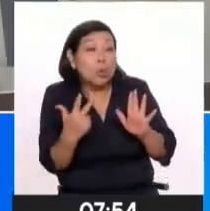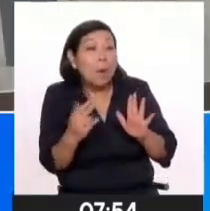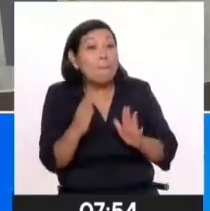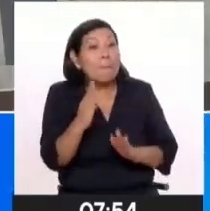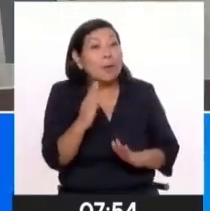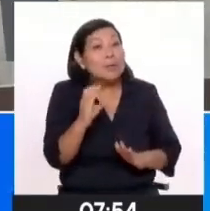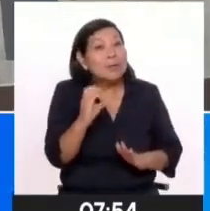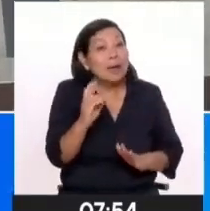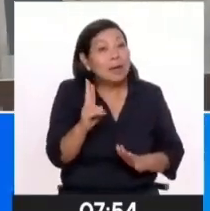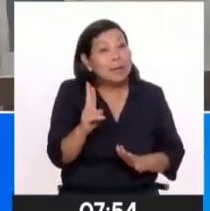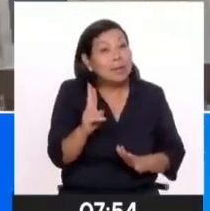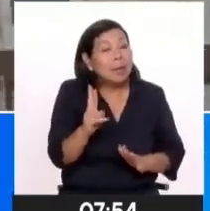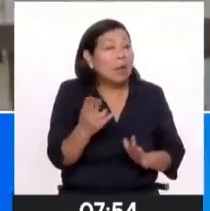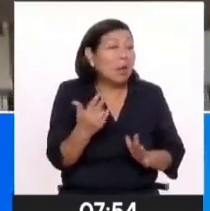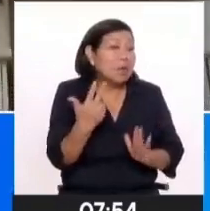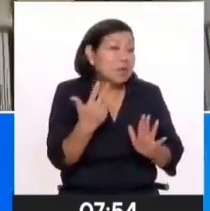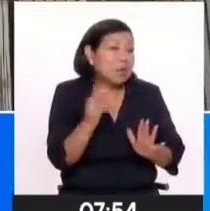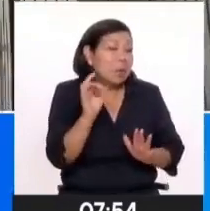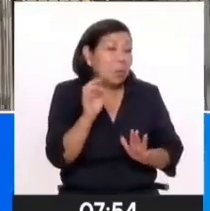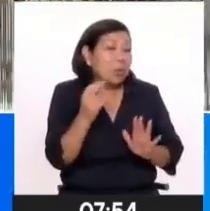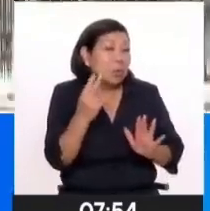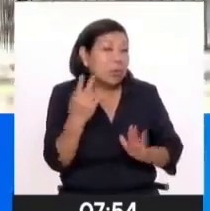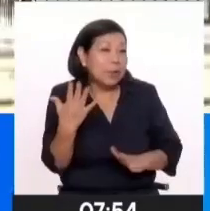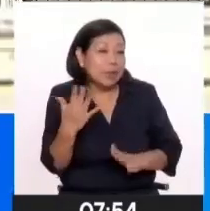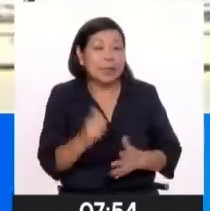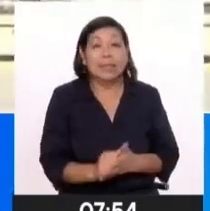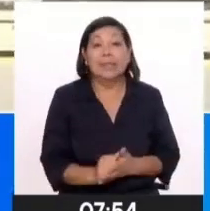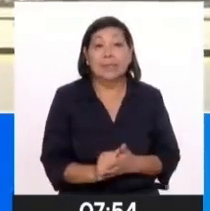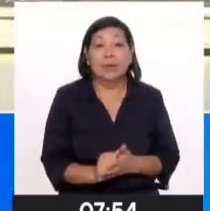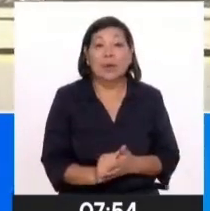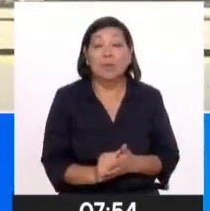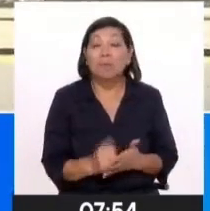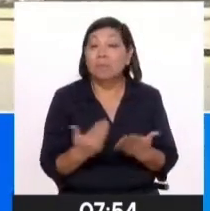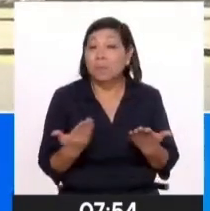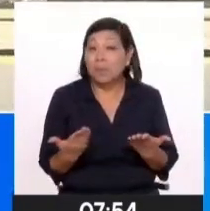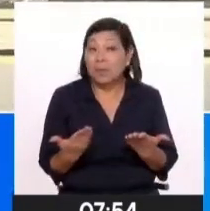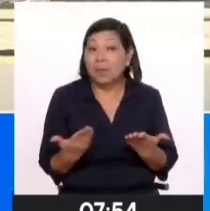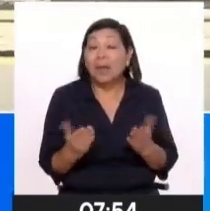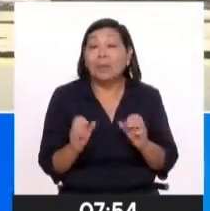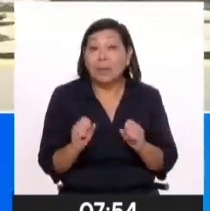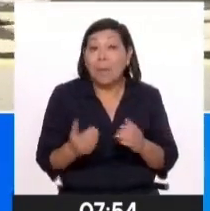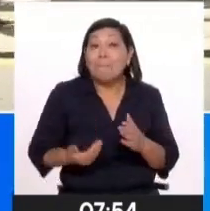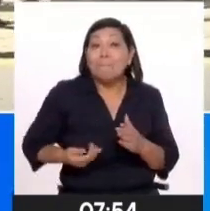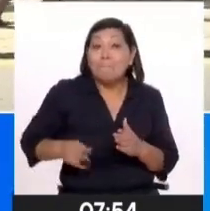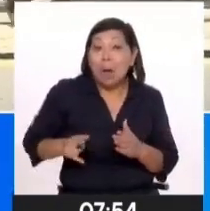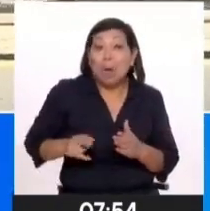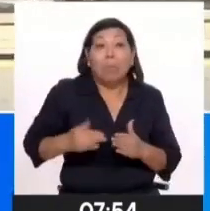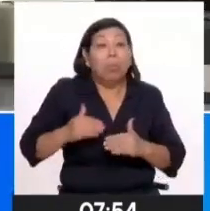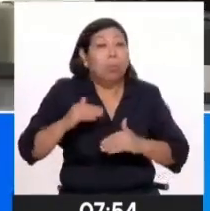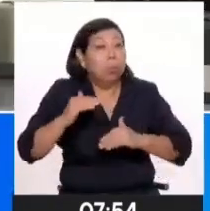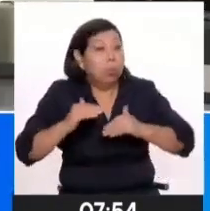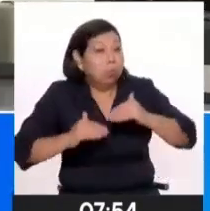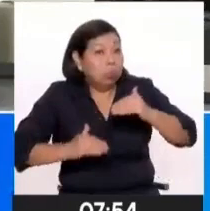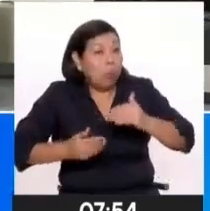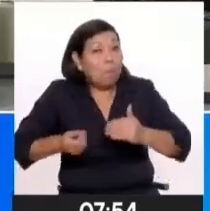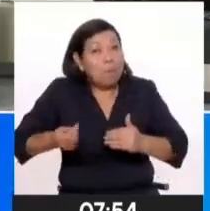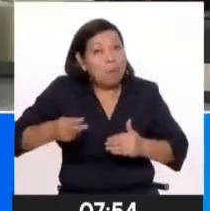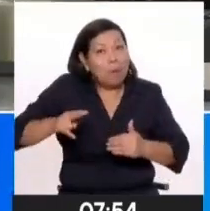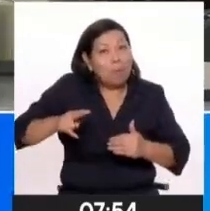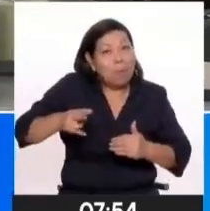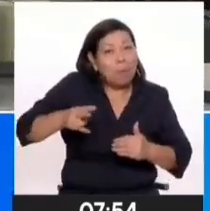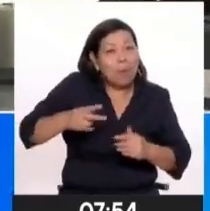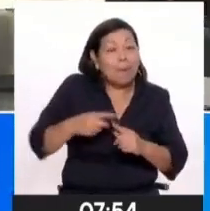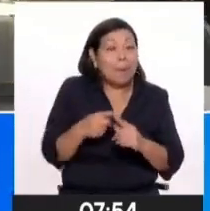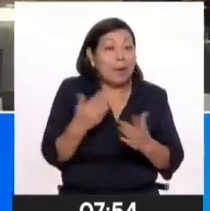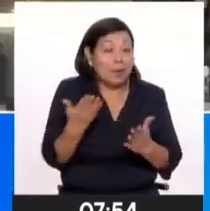comprar soles, Velarde comentó que ellos reconocen la estabilidad y fortaleza de nuestra moneda. En este sentido mencionó que,